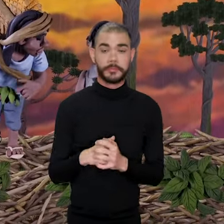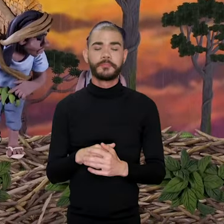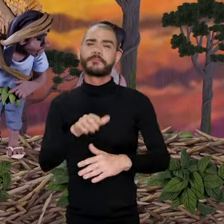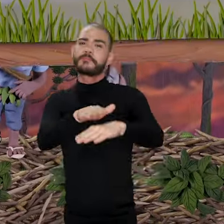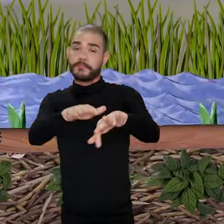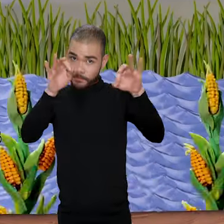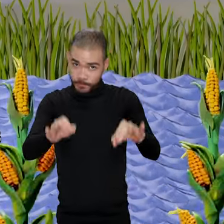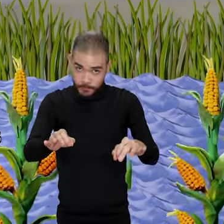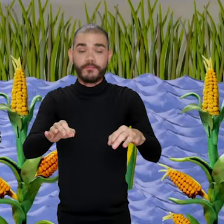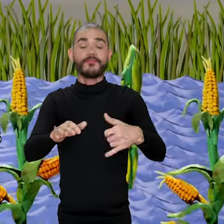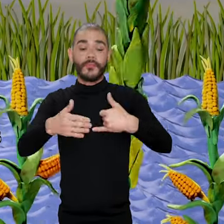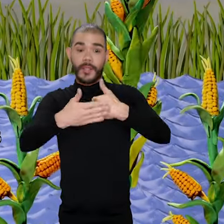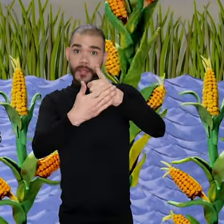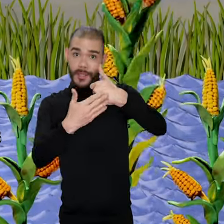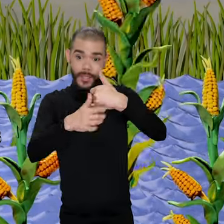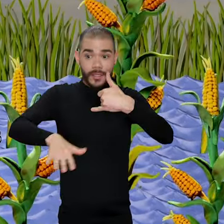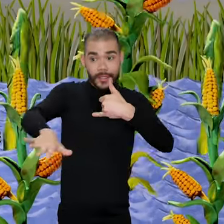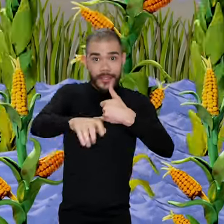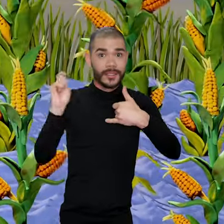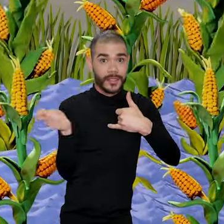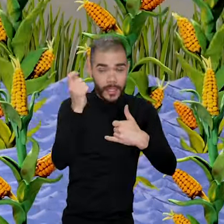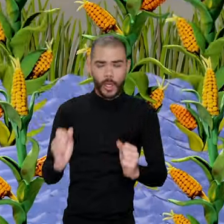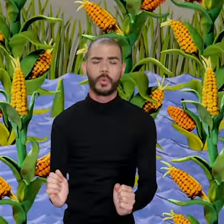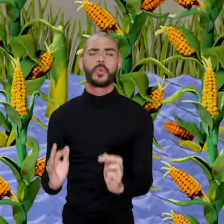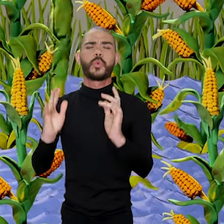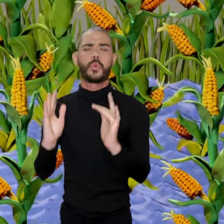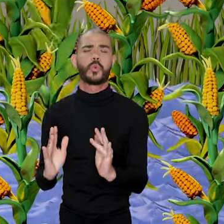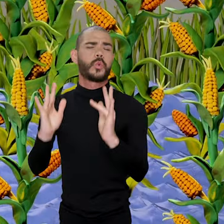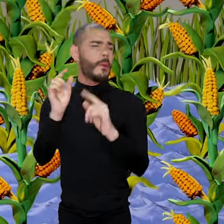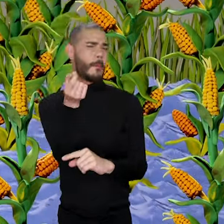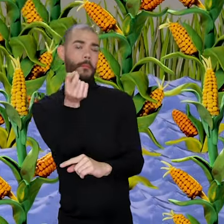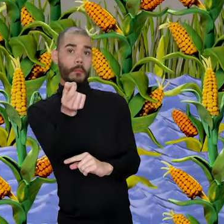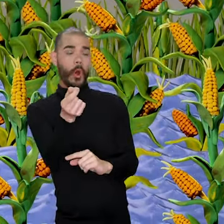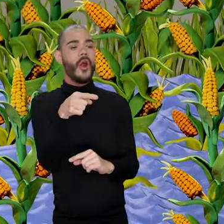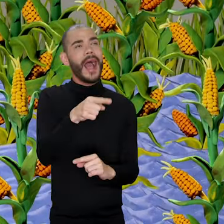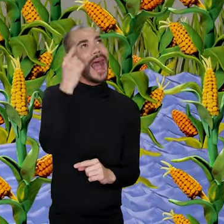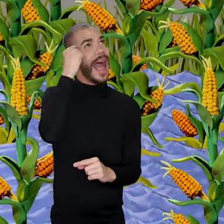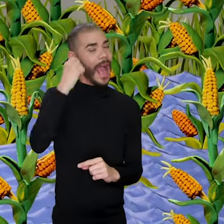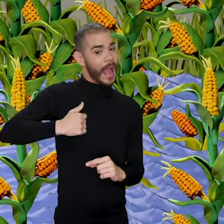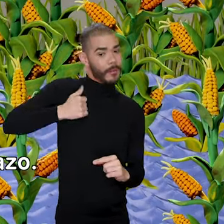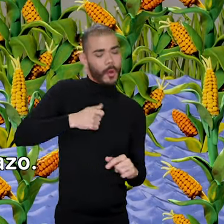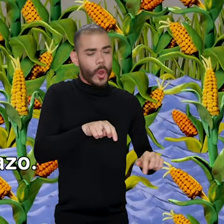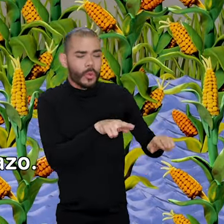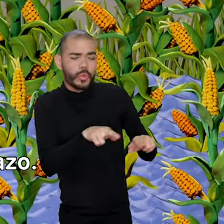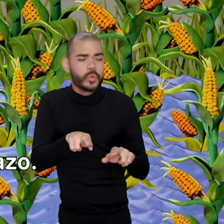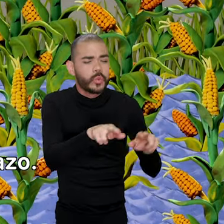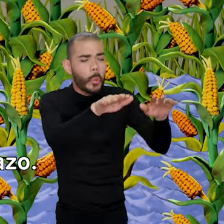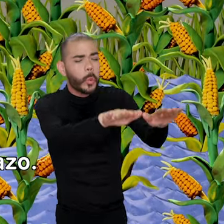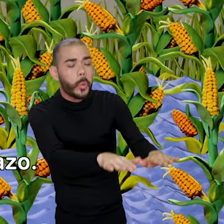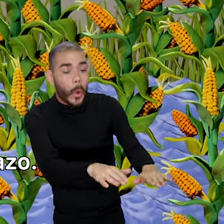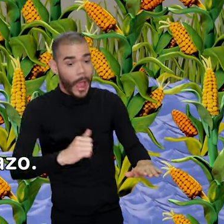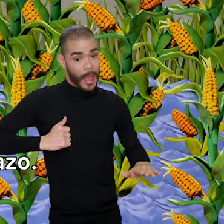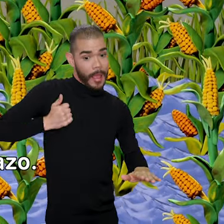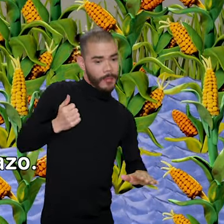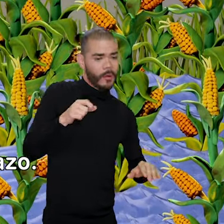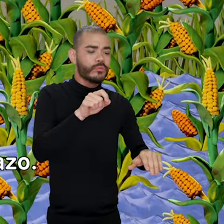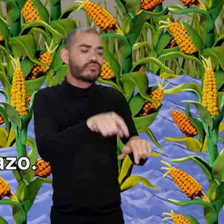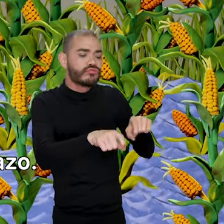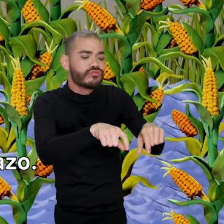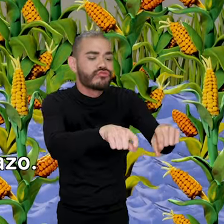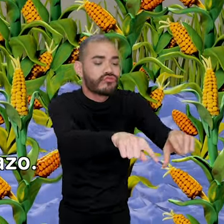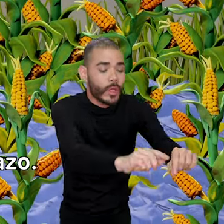Como las tierras de los llanos son poco fértiles, las vegas de los ríos, ricas en nutrientes, son aprovechadas para realizar